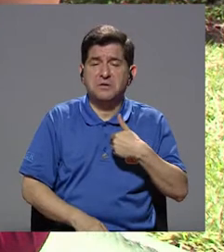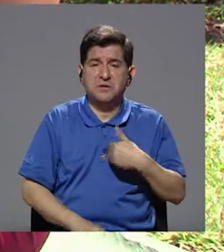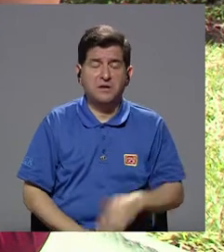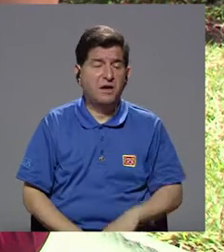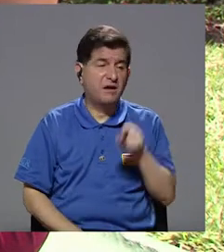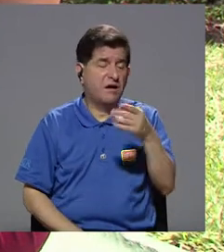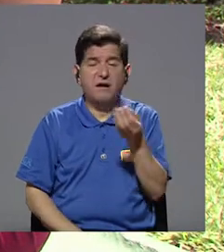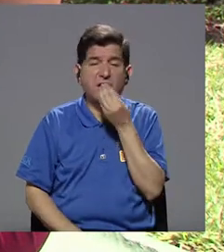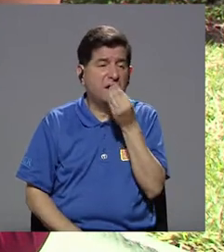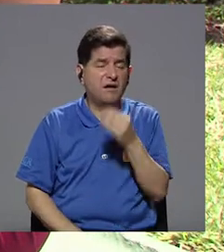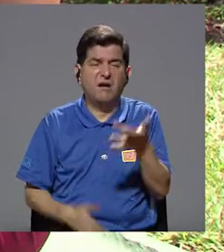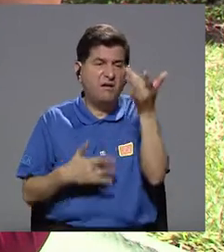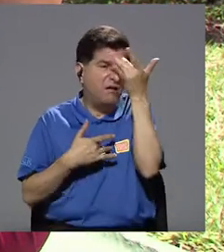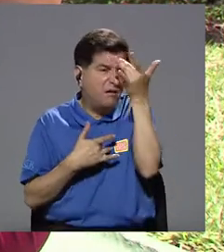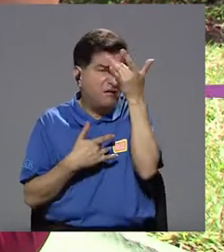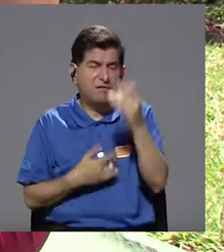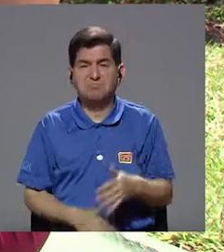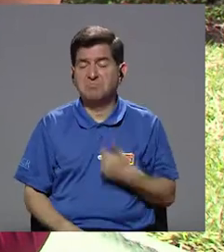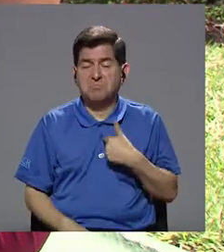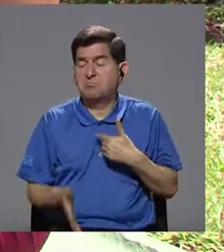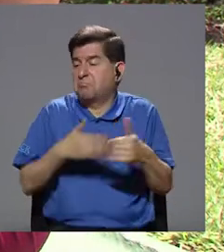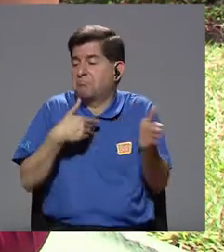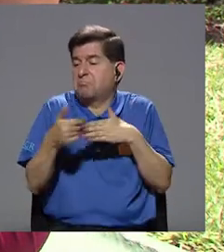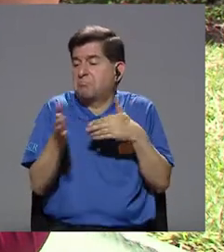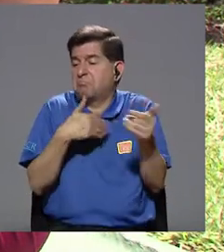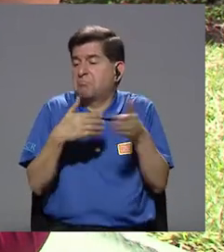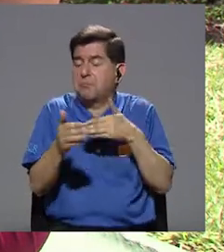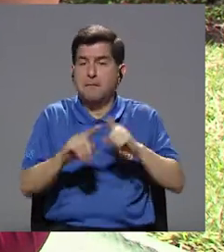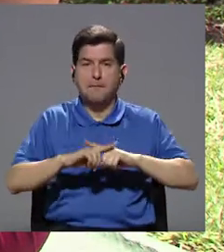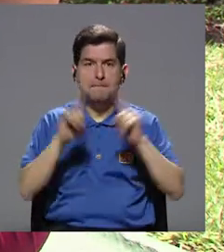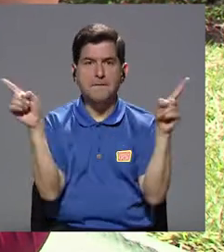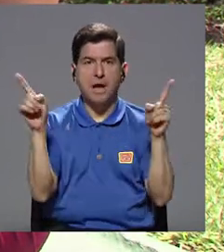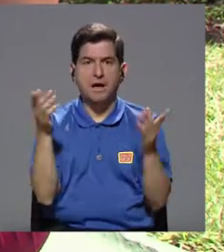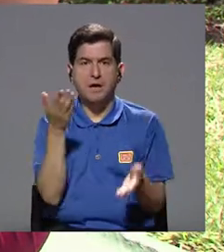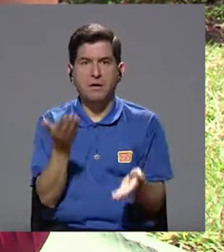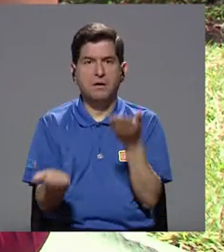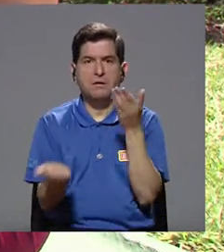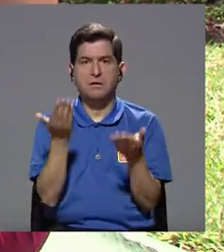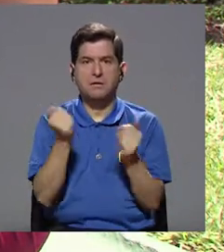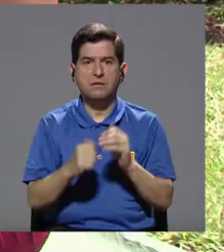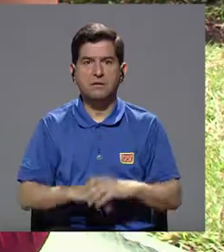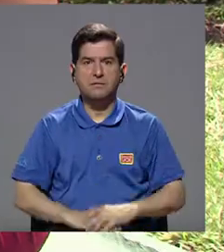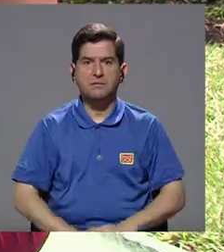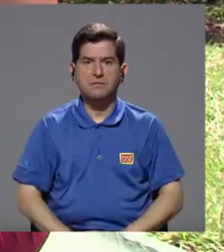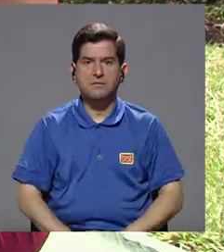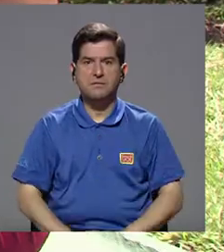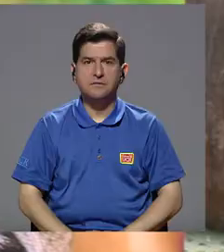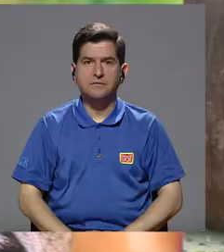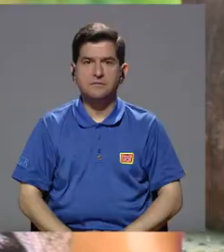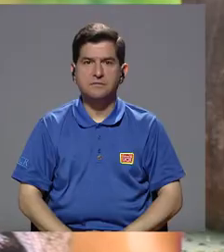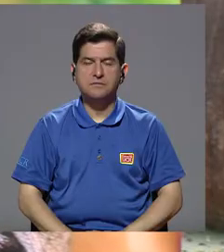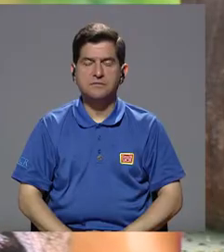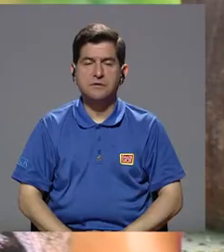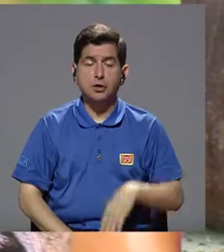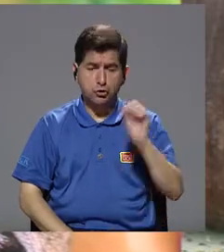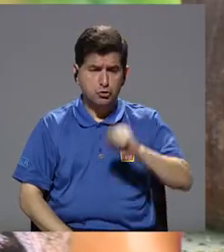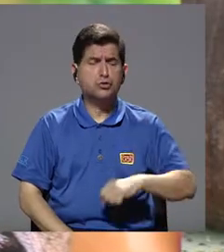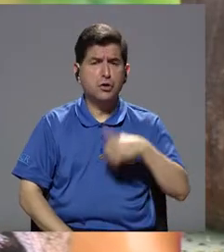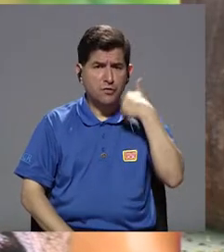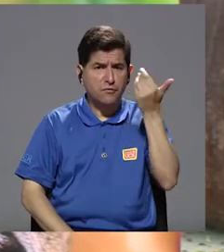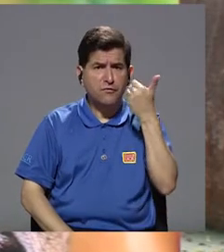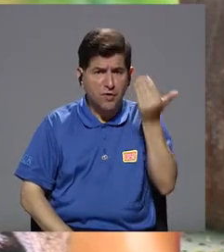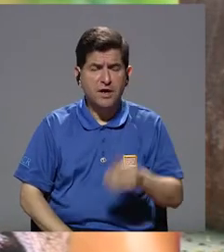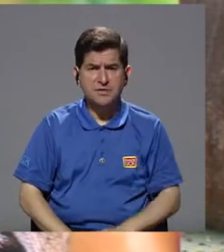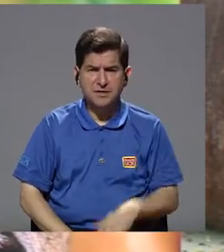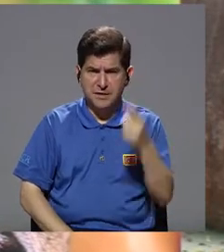alimenta o que lo tiene ahí enfermo y a mí qué, pero de pronto también... Claro que sí, pues el tema tan fácil